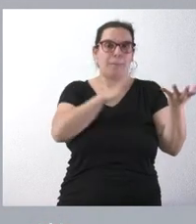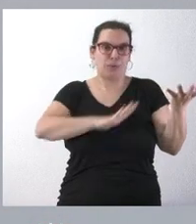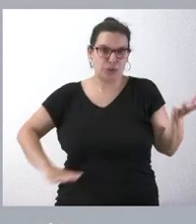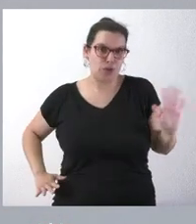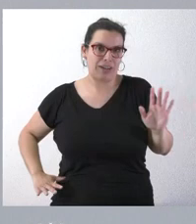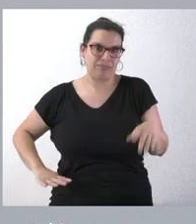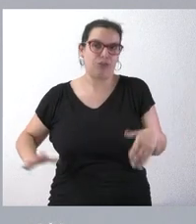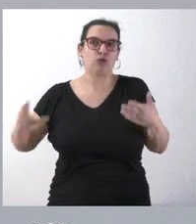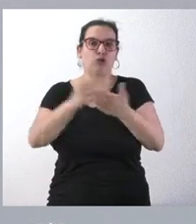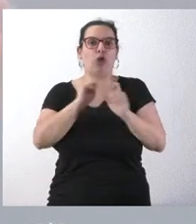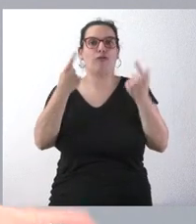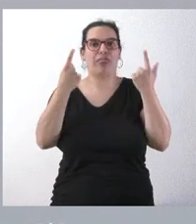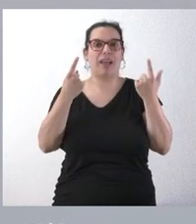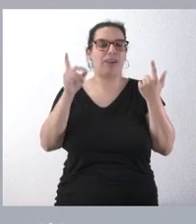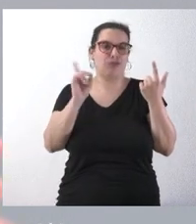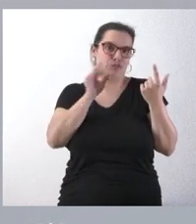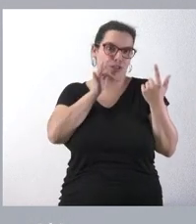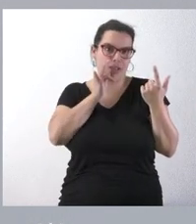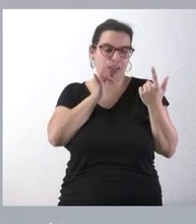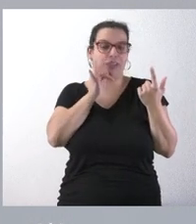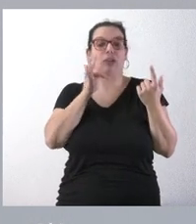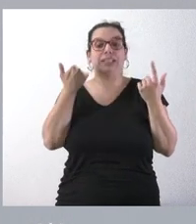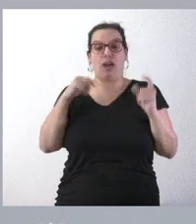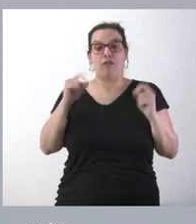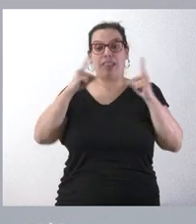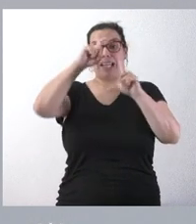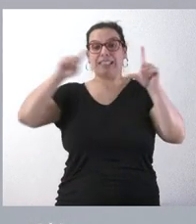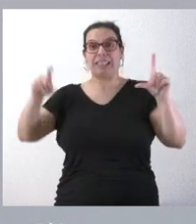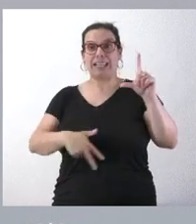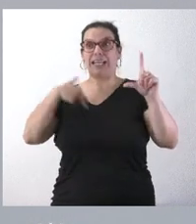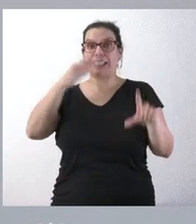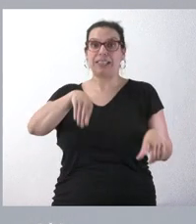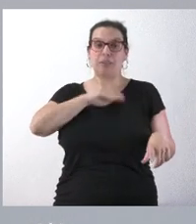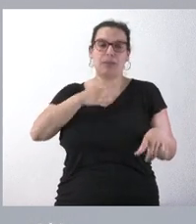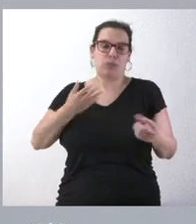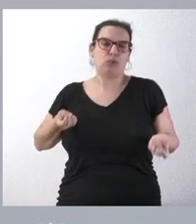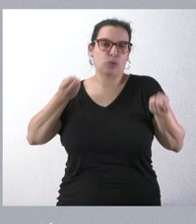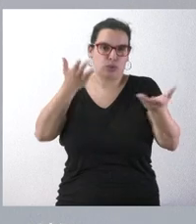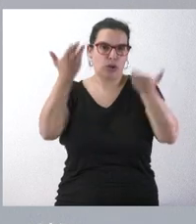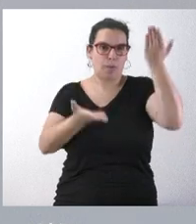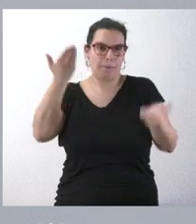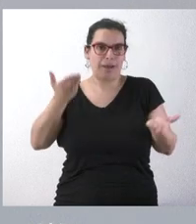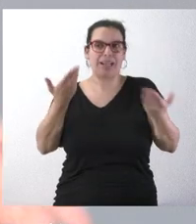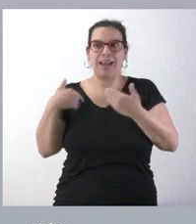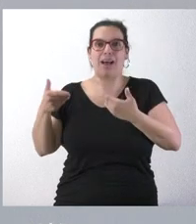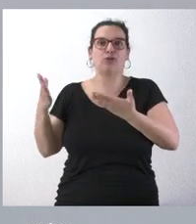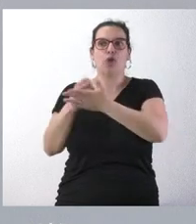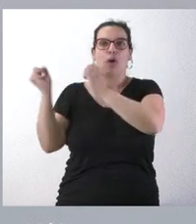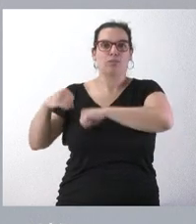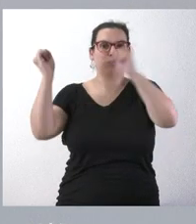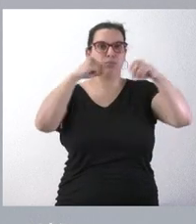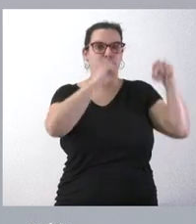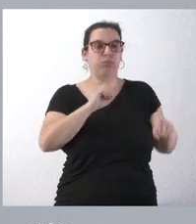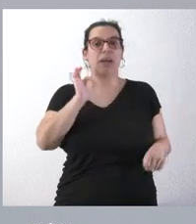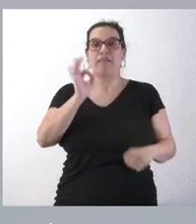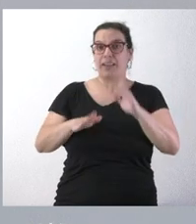de todas estas tasas. Cuando, finalmente, pues haya la estadística general para toda España, podremos hacer la comparación definitiva. Es verdad que es un paso.